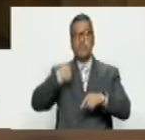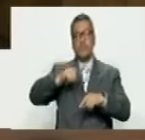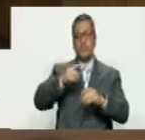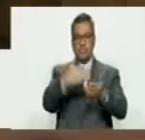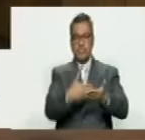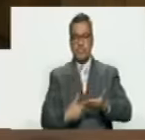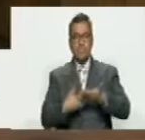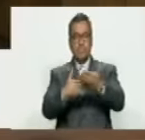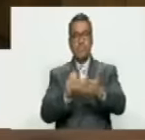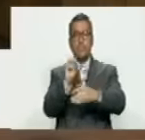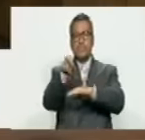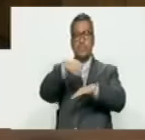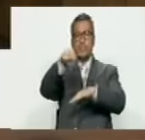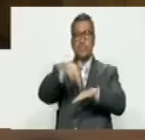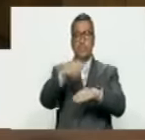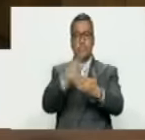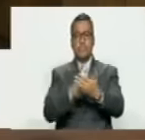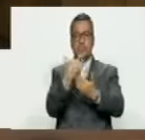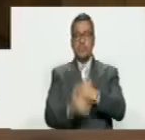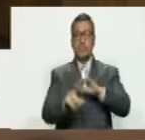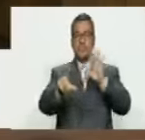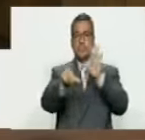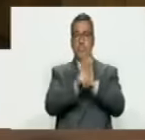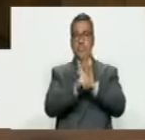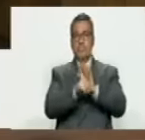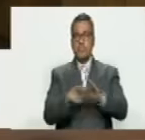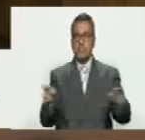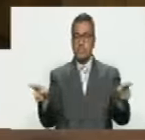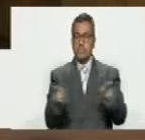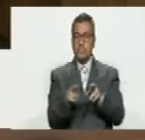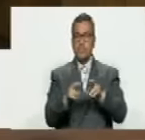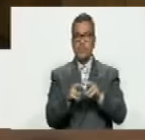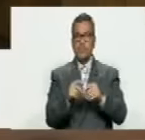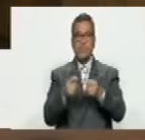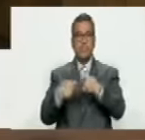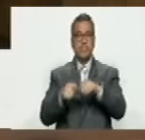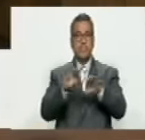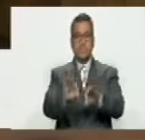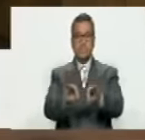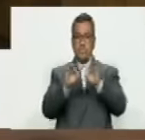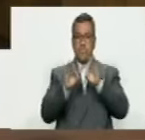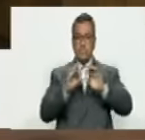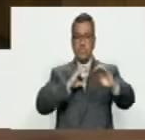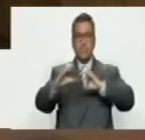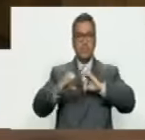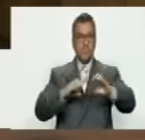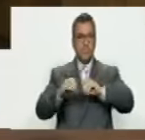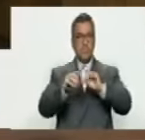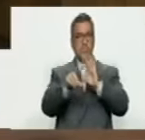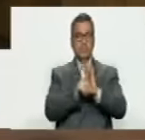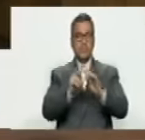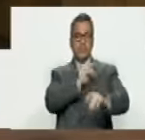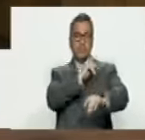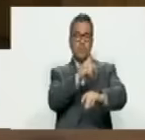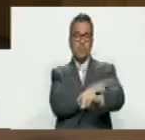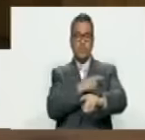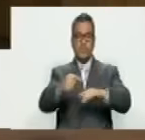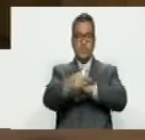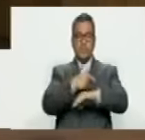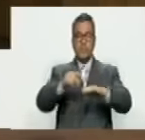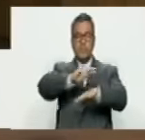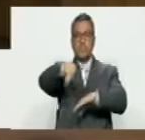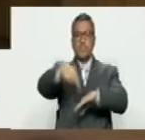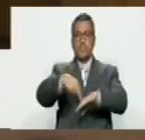presentó a la Asamblea Nacional el proyecto de ley de simplificación de las contribuciones especiales como iniciativa legislativa del Poder Ejecutivo Nacional.